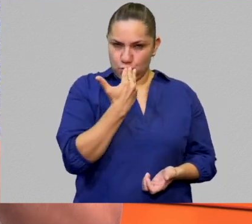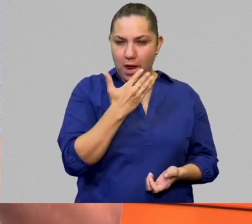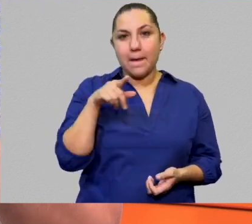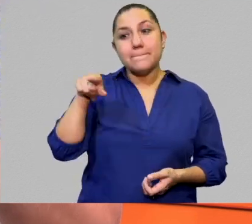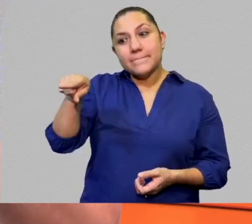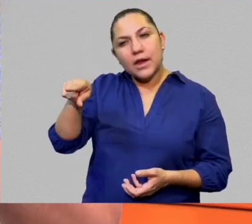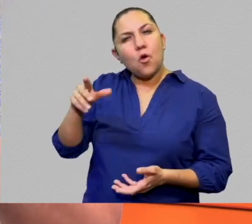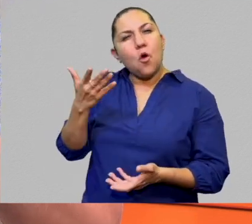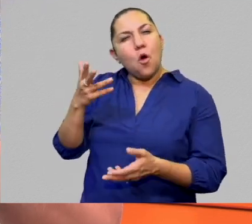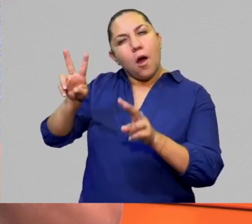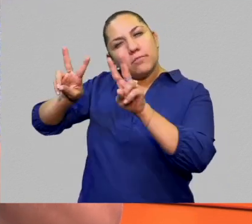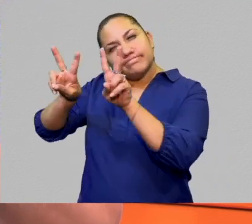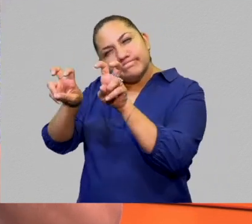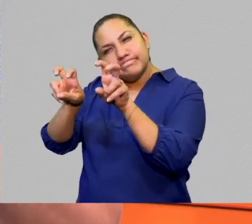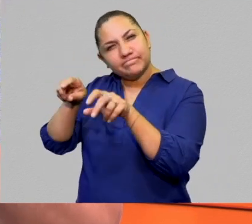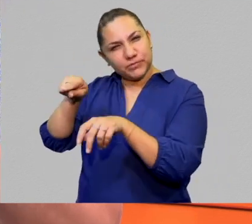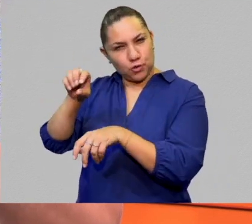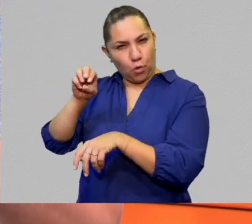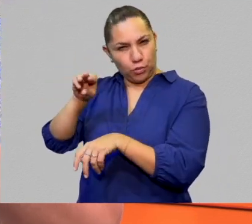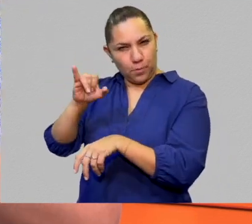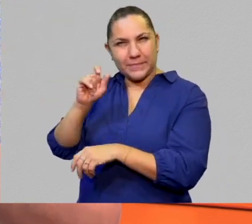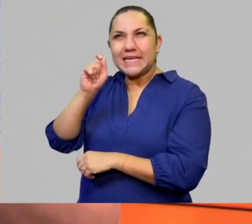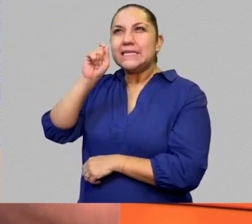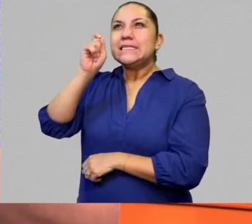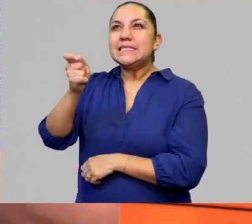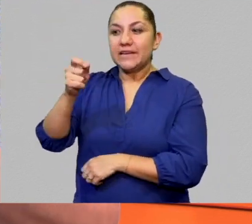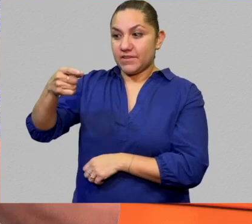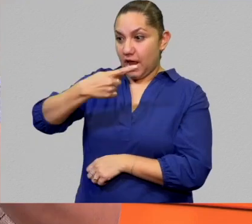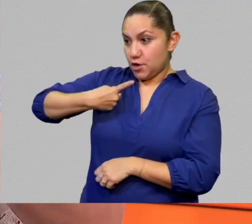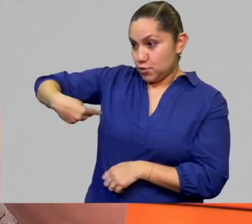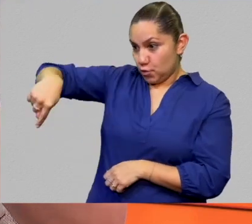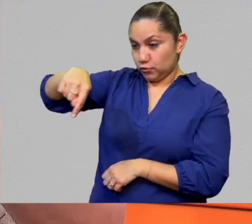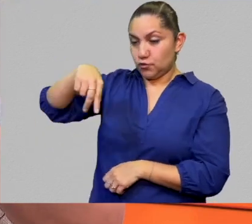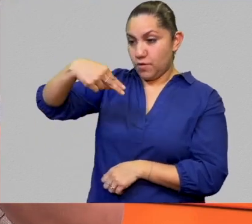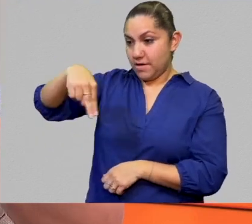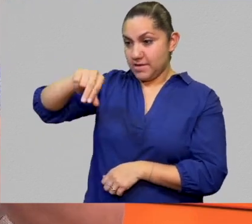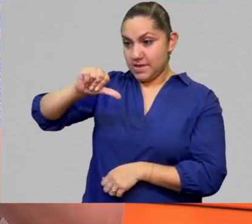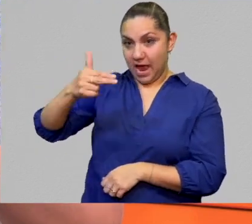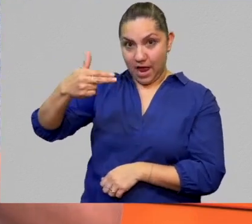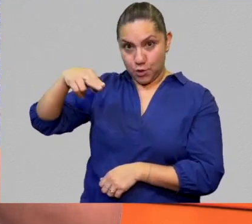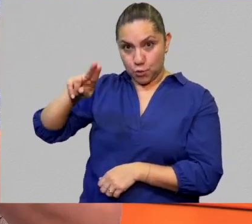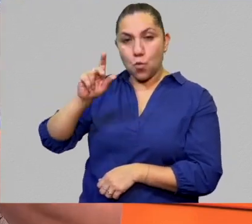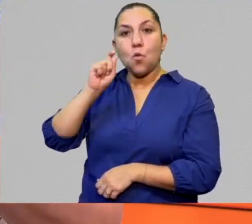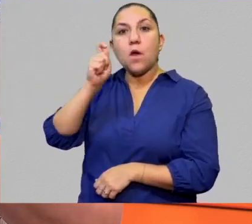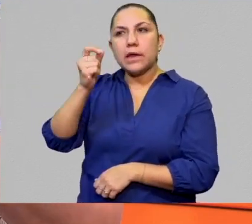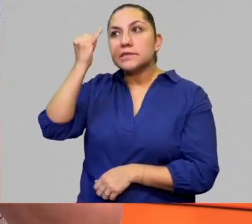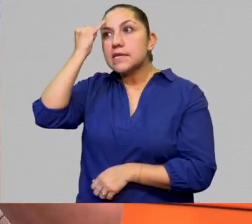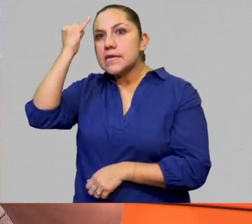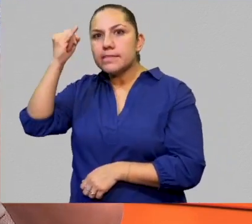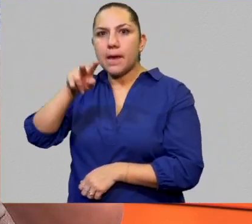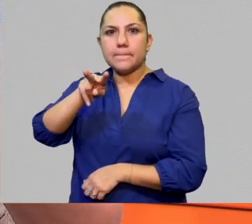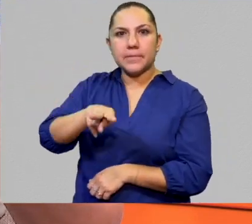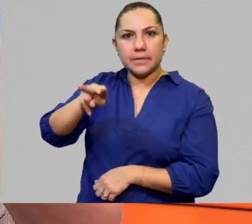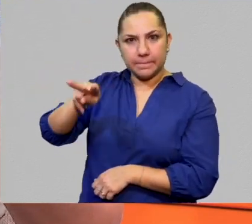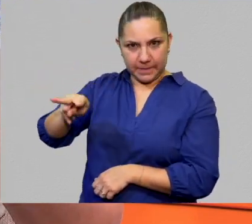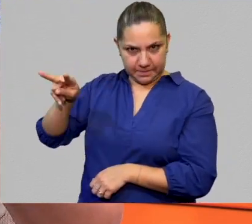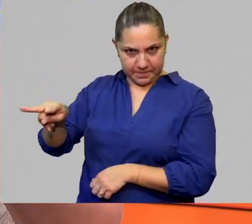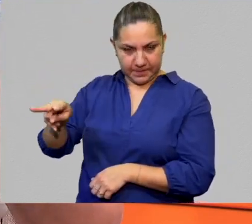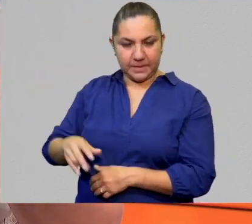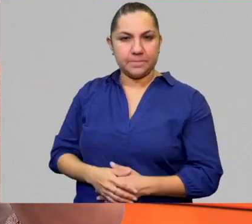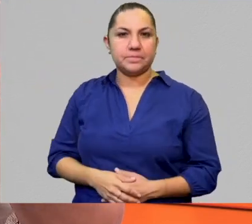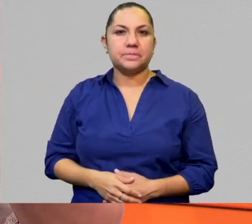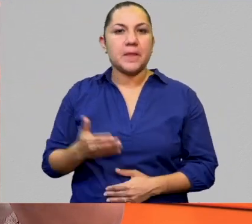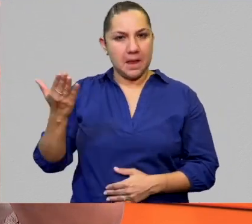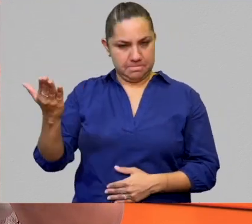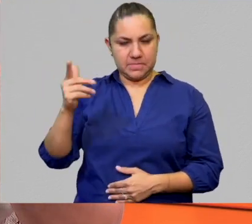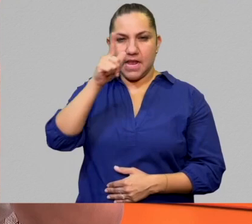que sería como las verdades de los ñaño. Ah, sea, el aforismo es una máxima y esa es una verdad, unas verdades.